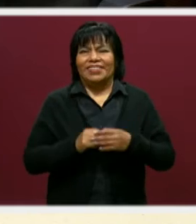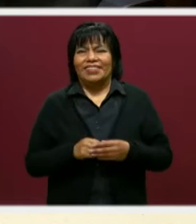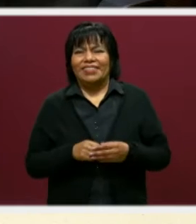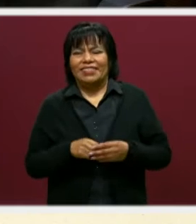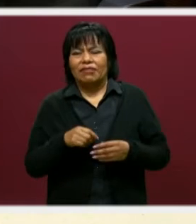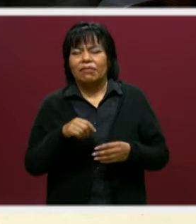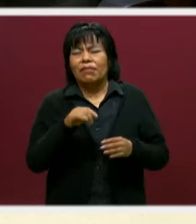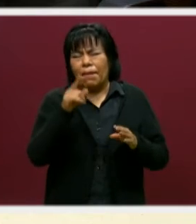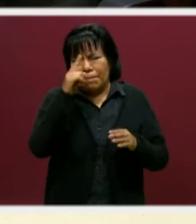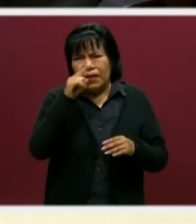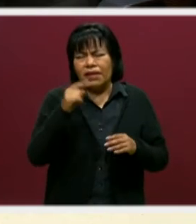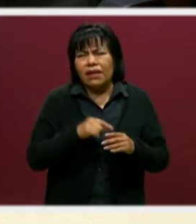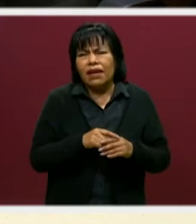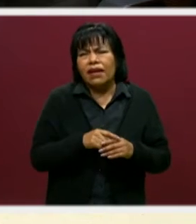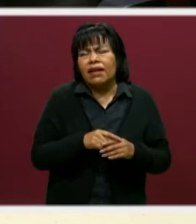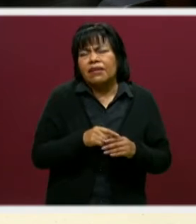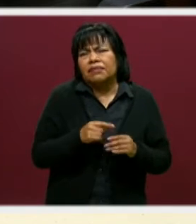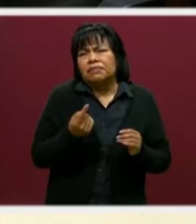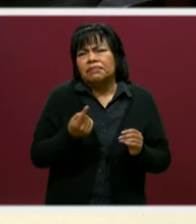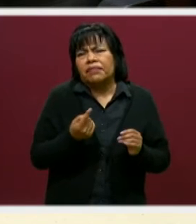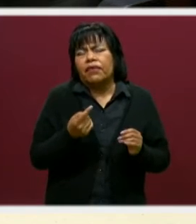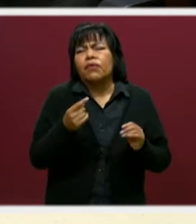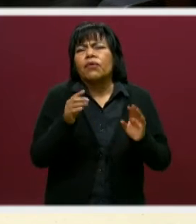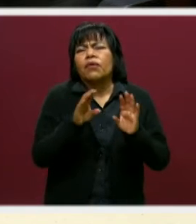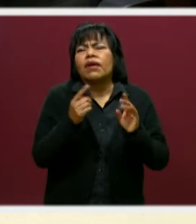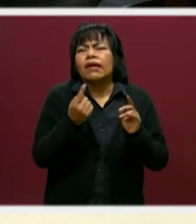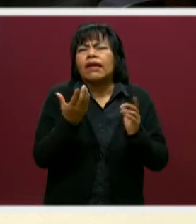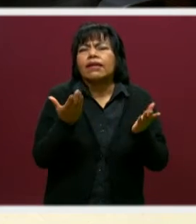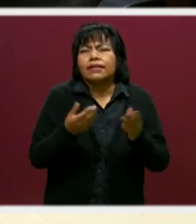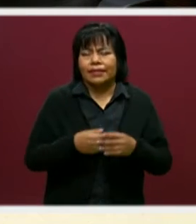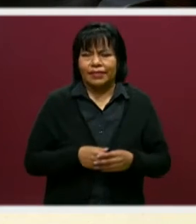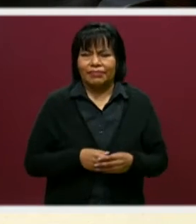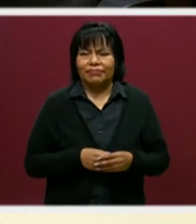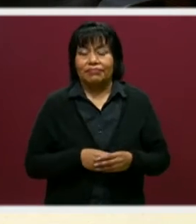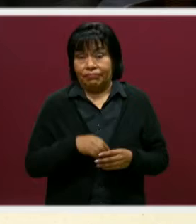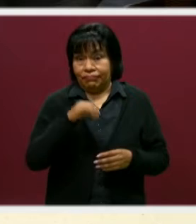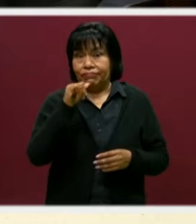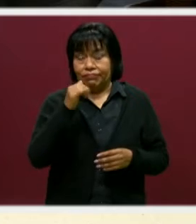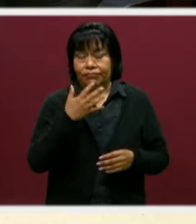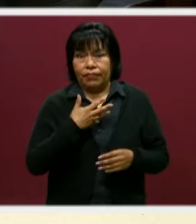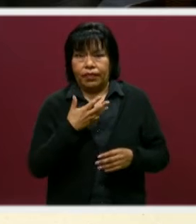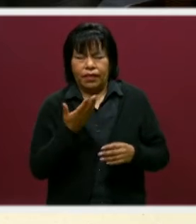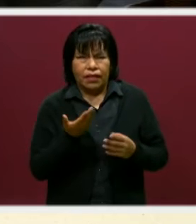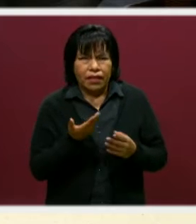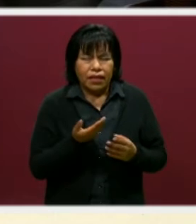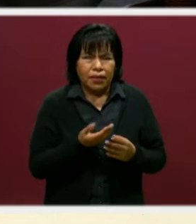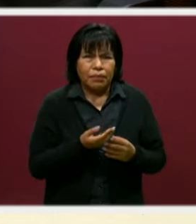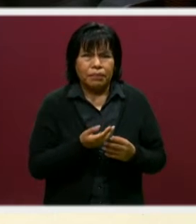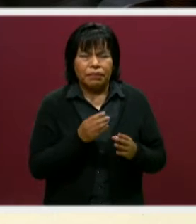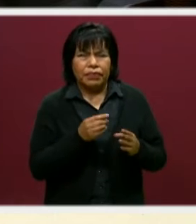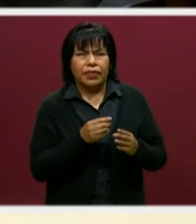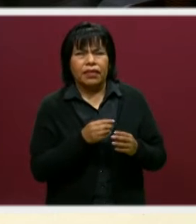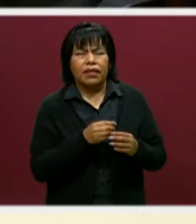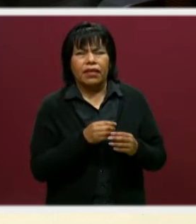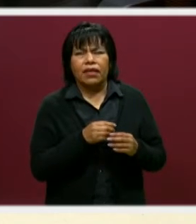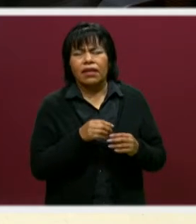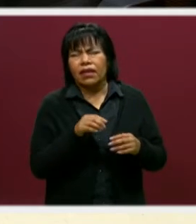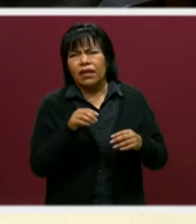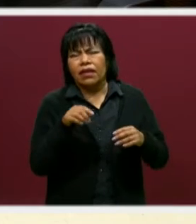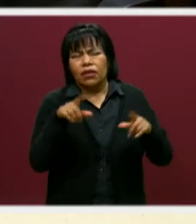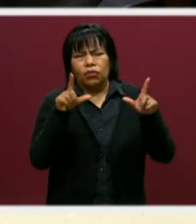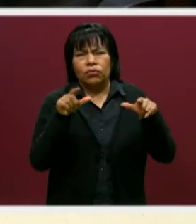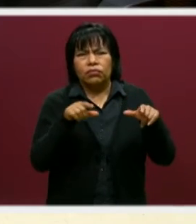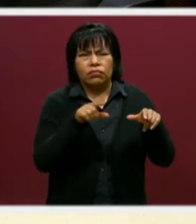para la ficha de admisión, rápidamente, ¿qué tenemos que hacer? Sí, tenemos que escribir directamente a lo que es la